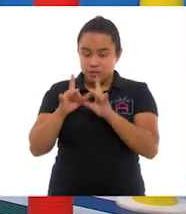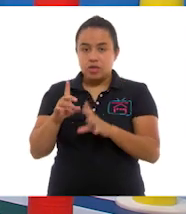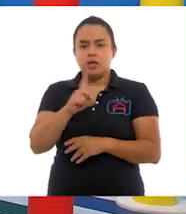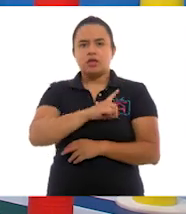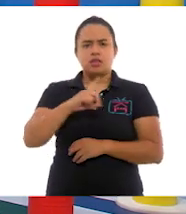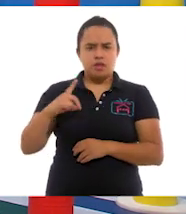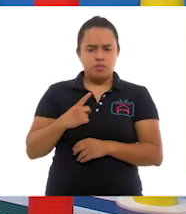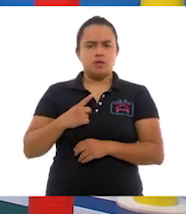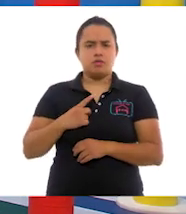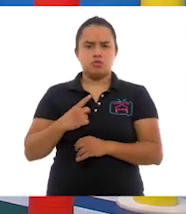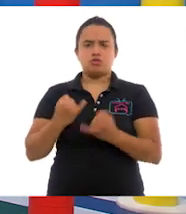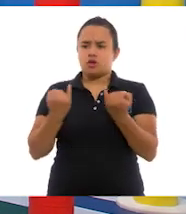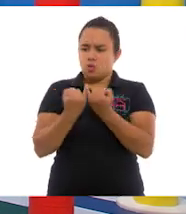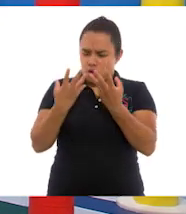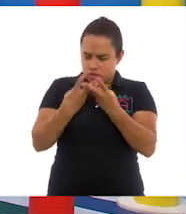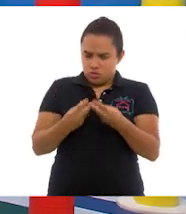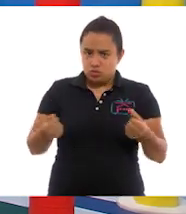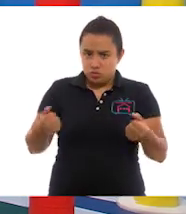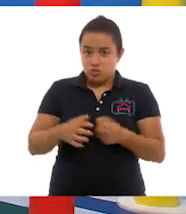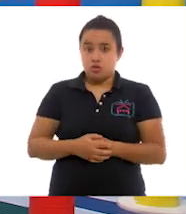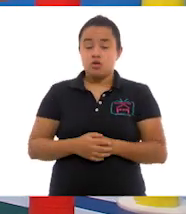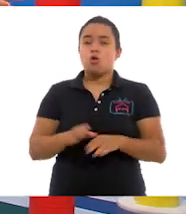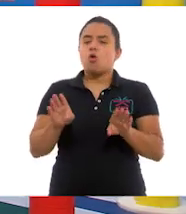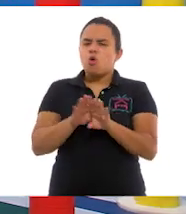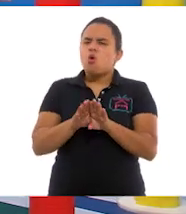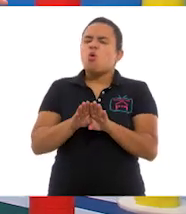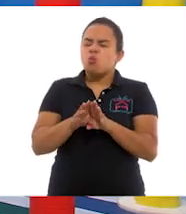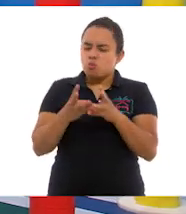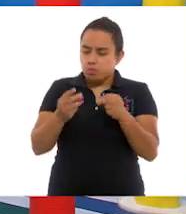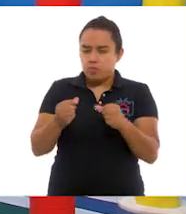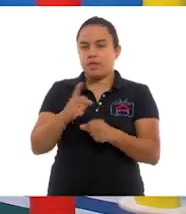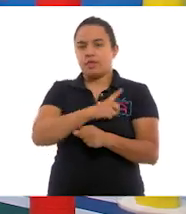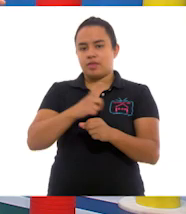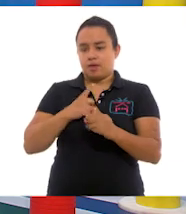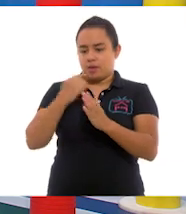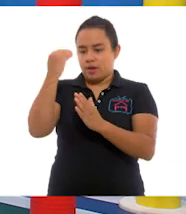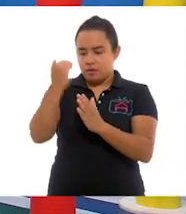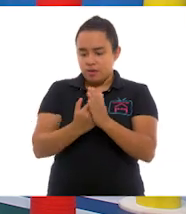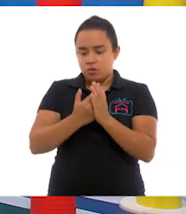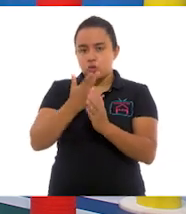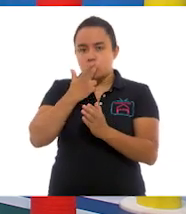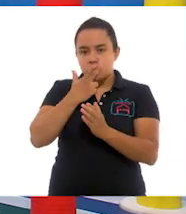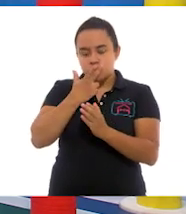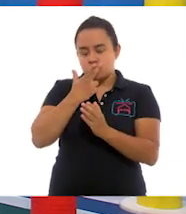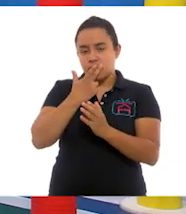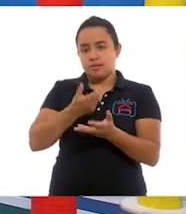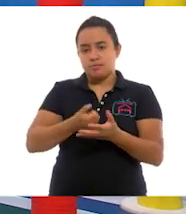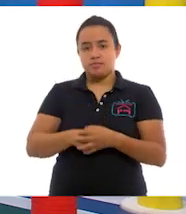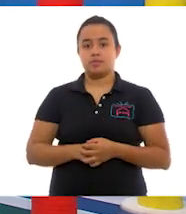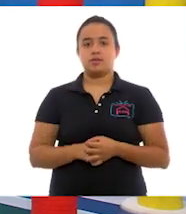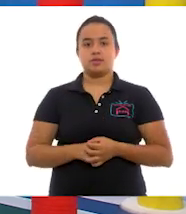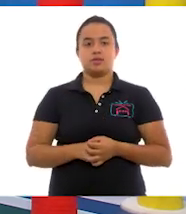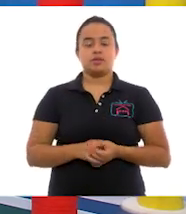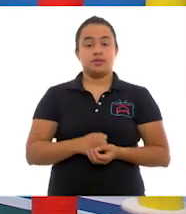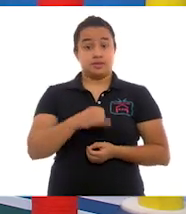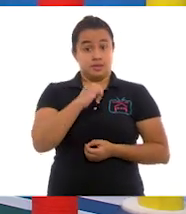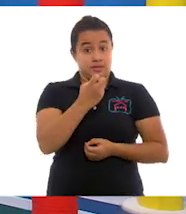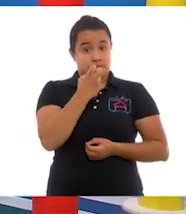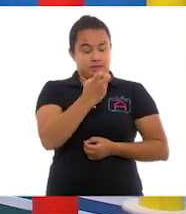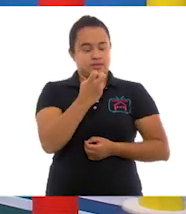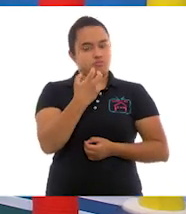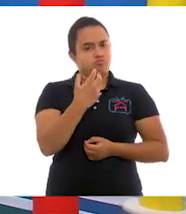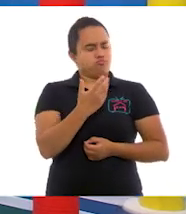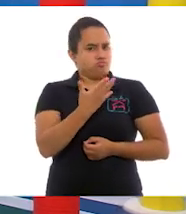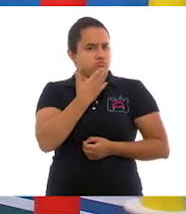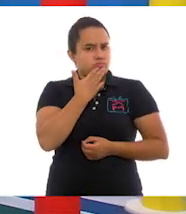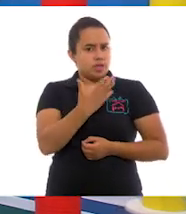debemos ser parte de la solución al contribuir a reducir su efecto en la biodiversidad. ¡Ay! Eso suena muy